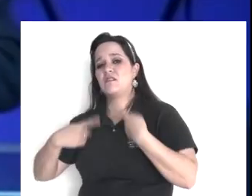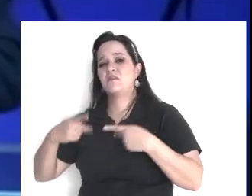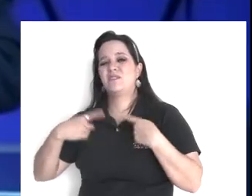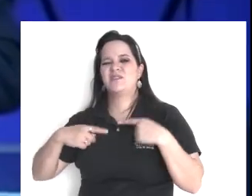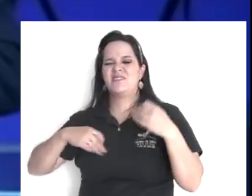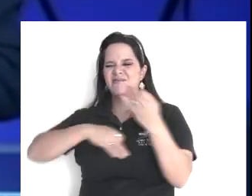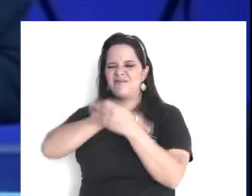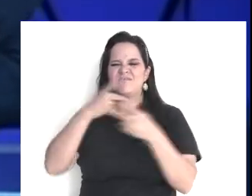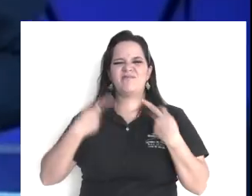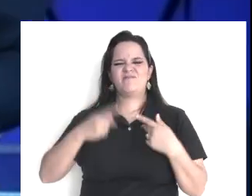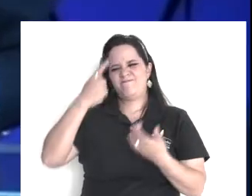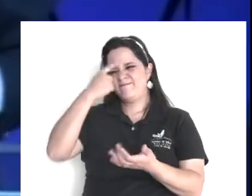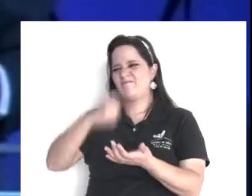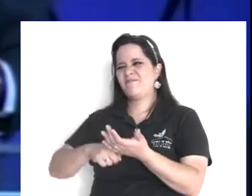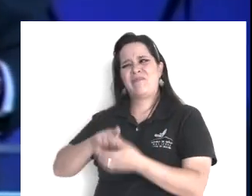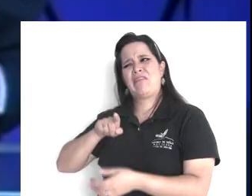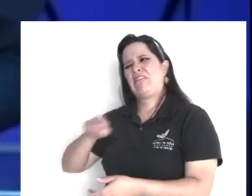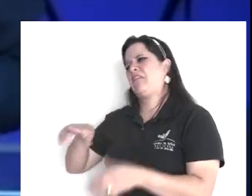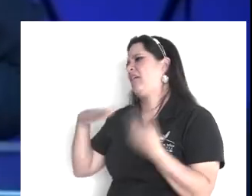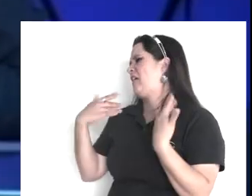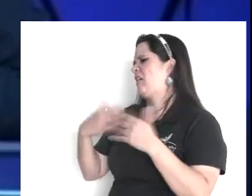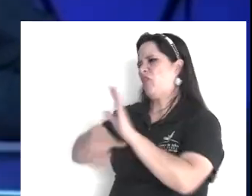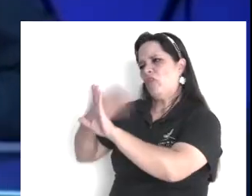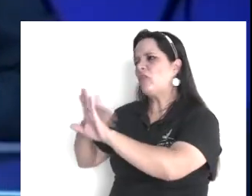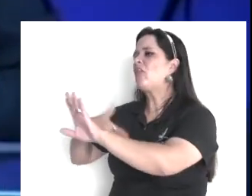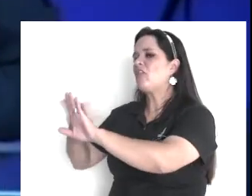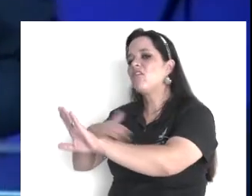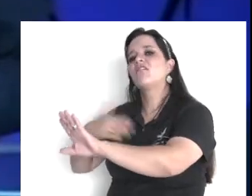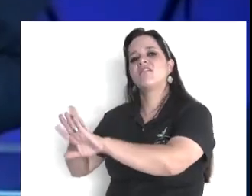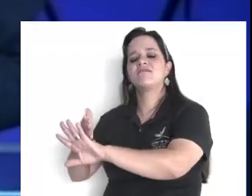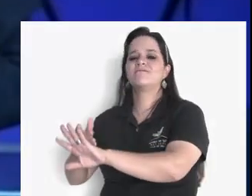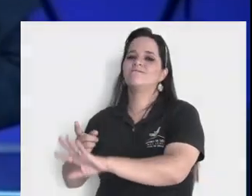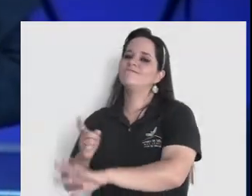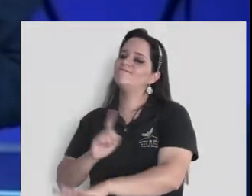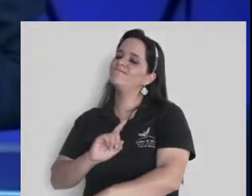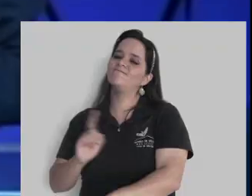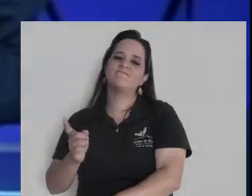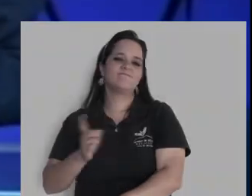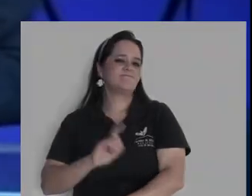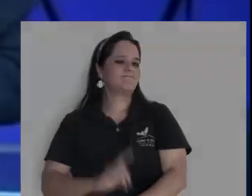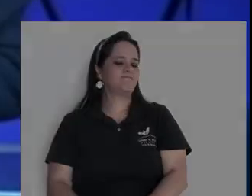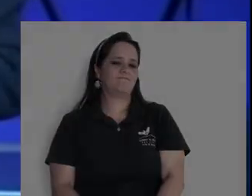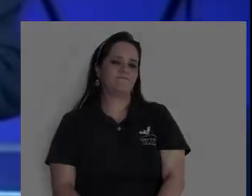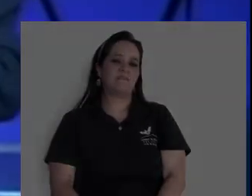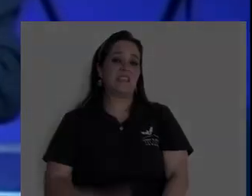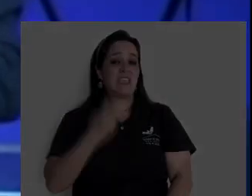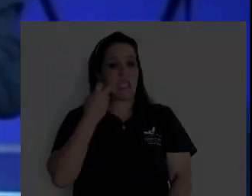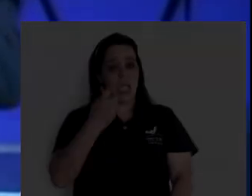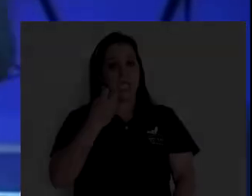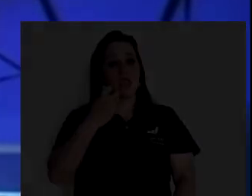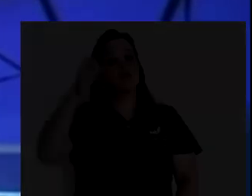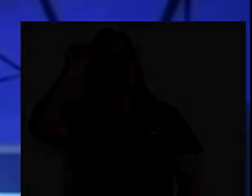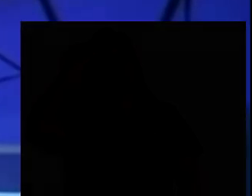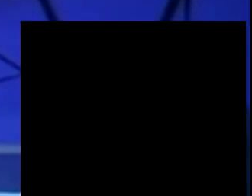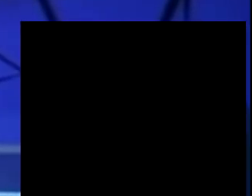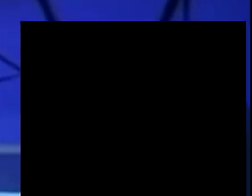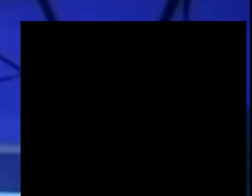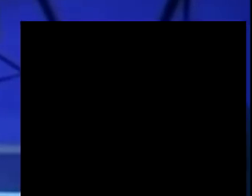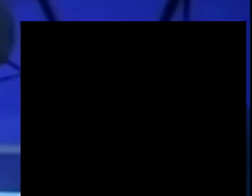cuando nosotros divulgamos, tenemos un simple rumor, algo que nos dijeron, que no nos costa, y es un pecado hermanos, ¿qué es?